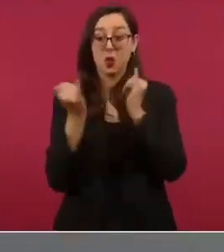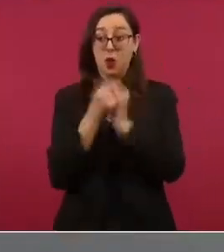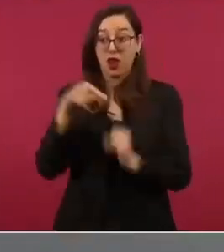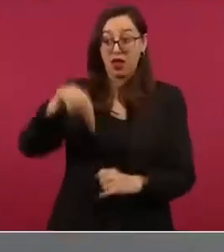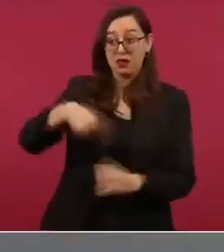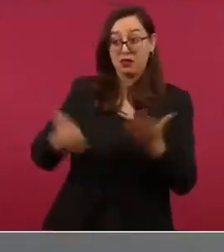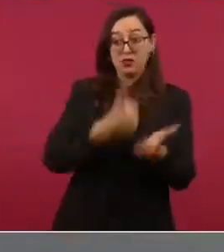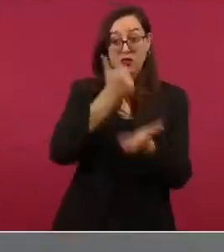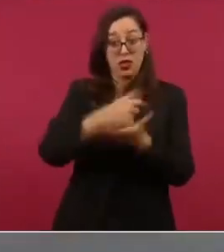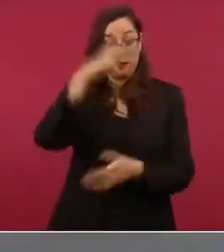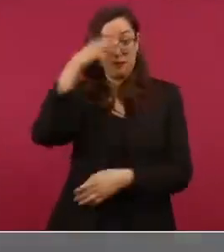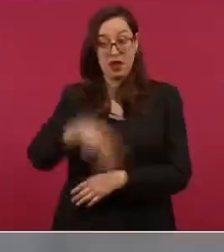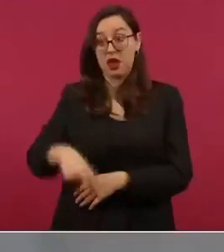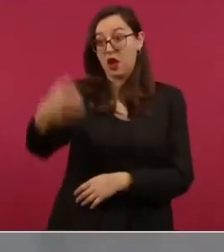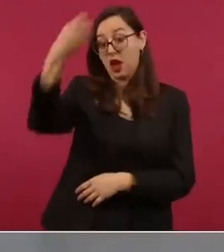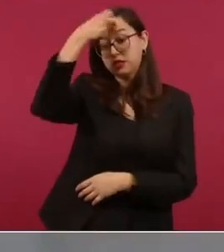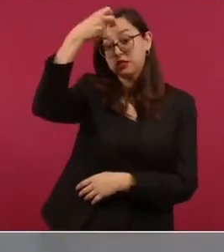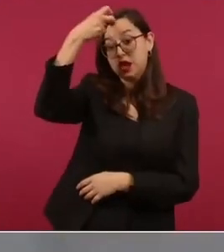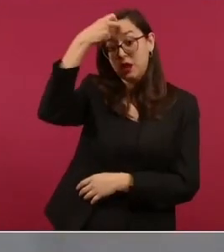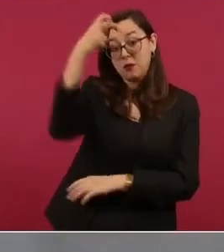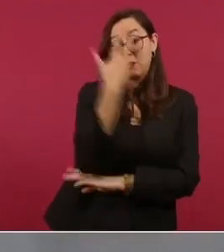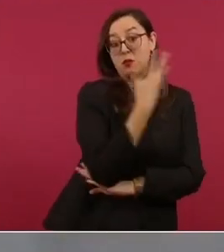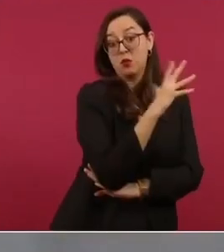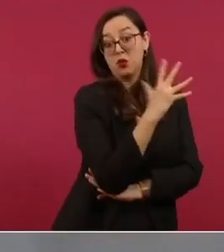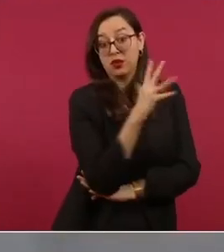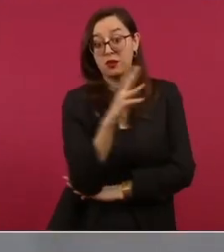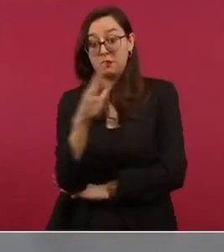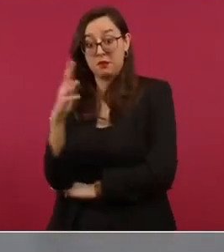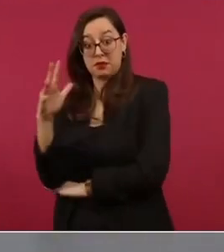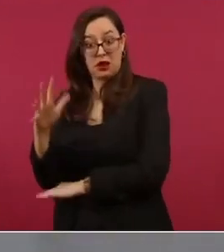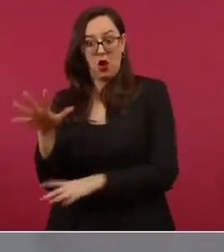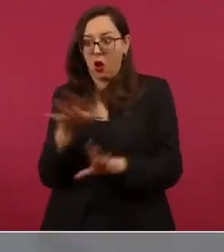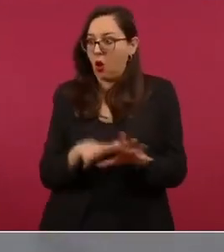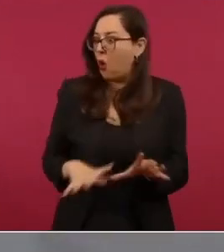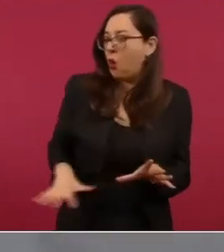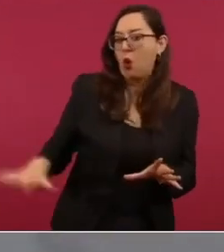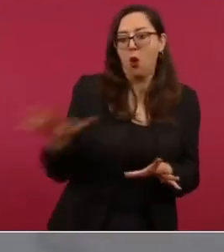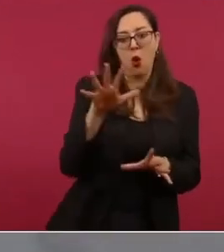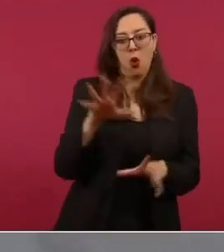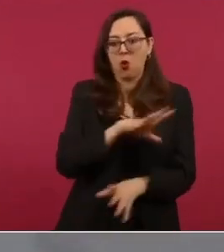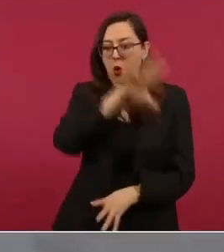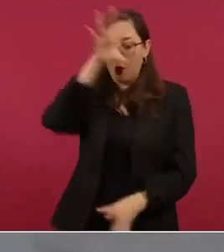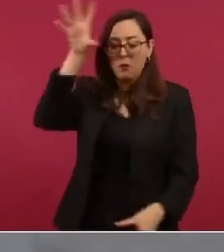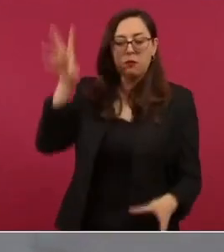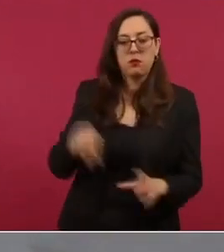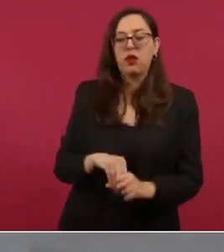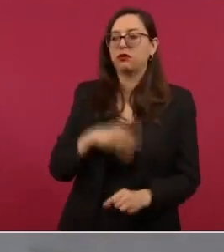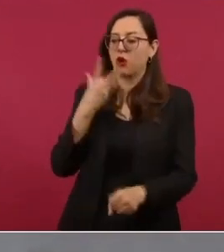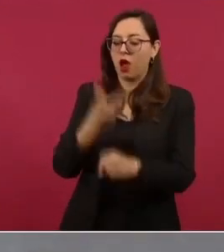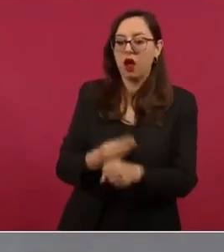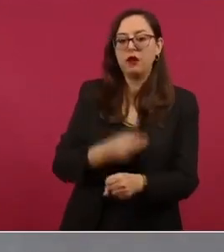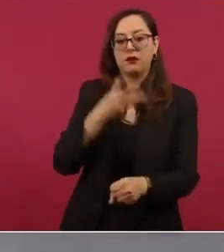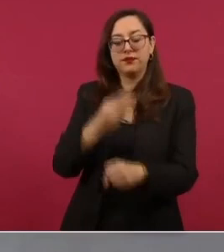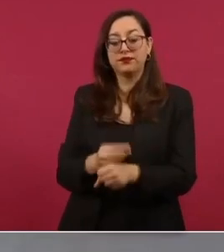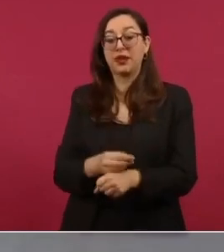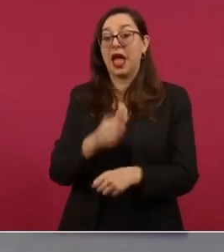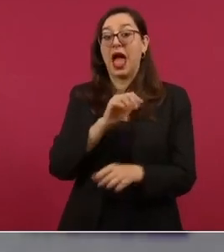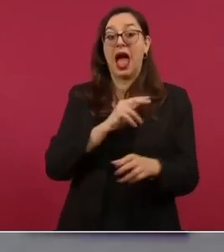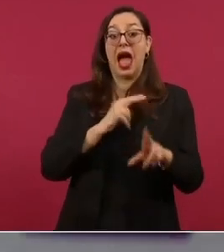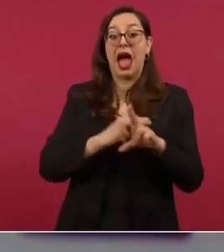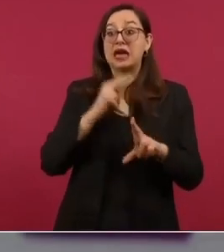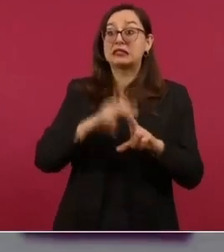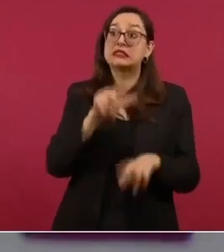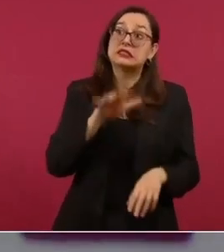Chapultepec desde los pinos hasta la ermita ubicada en el antiguo pueblo de Santa Fe fundado por